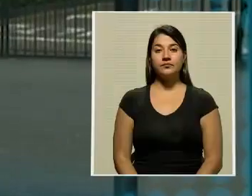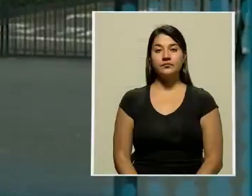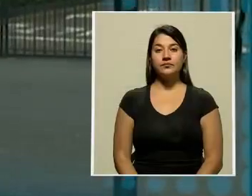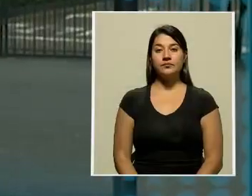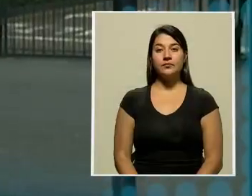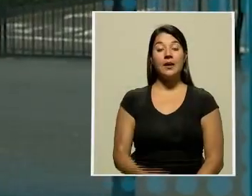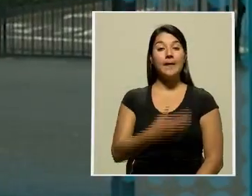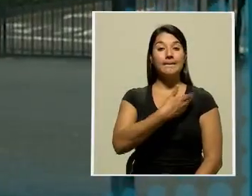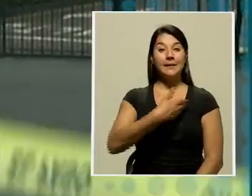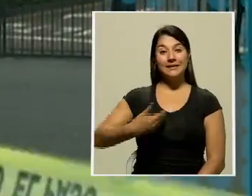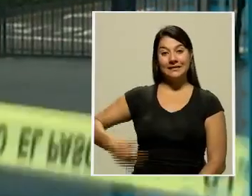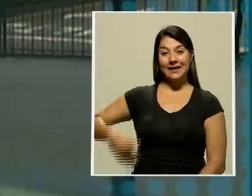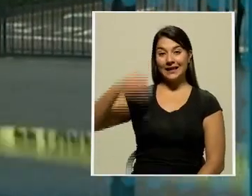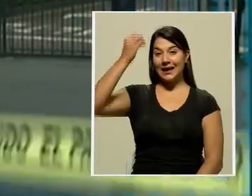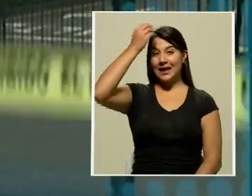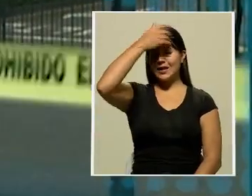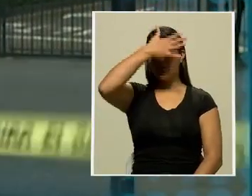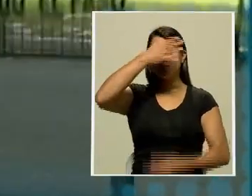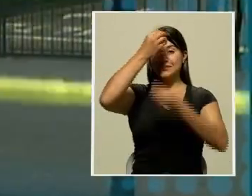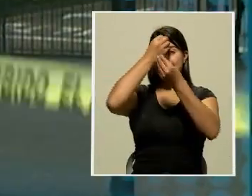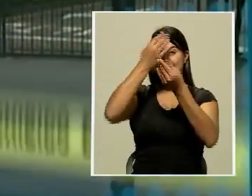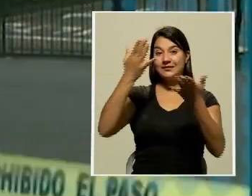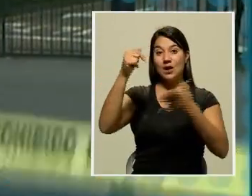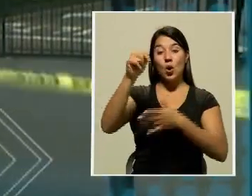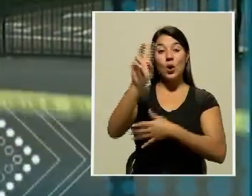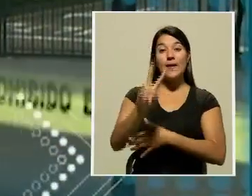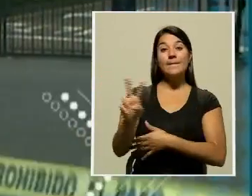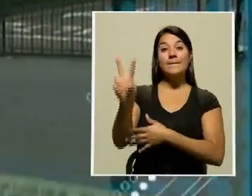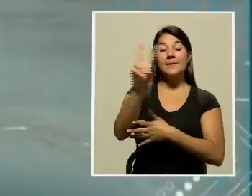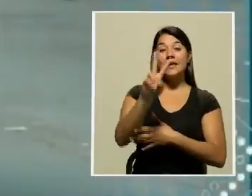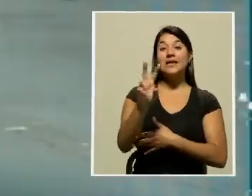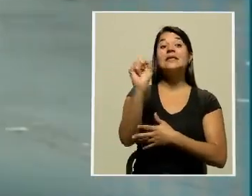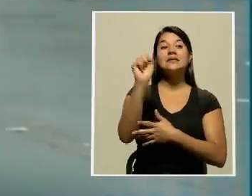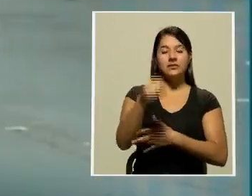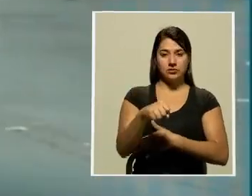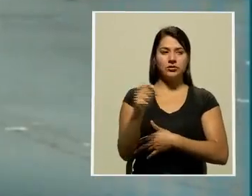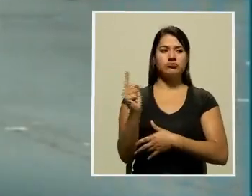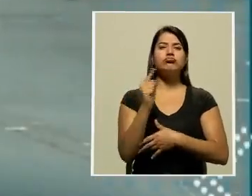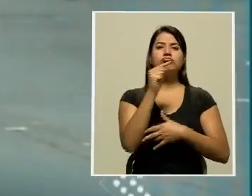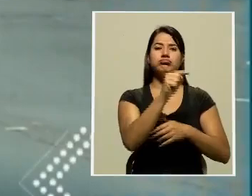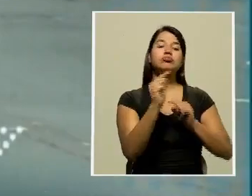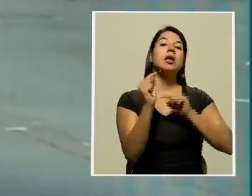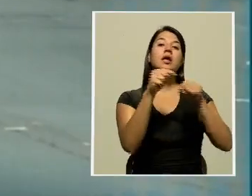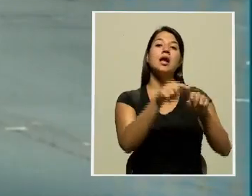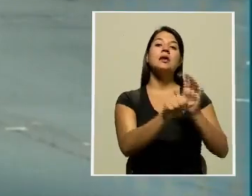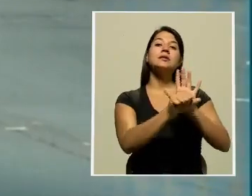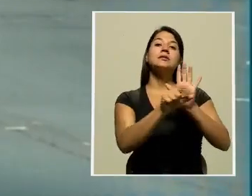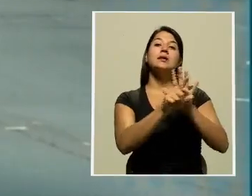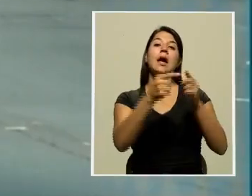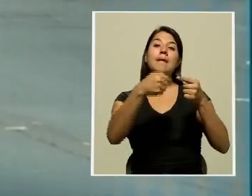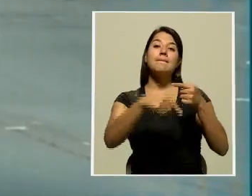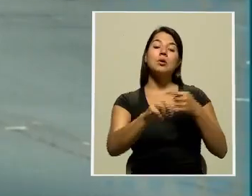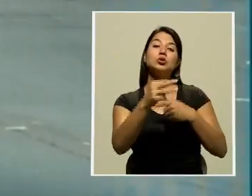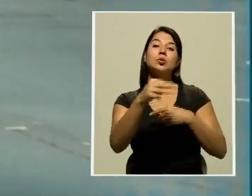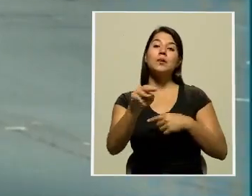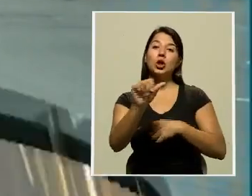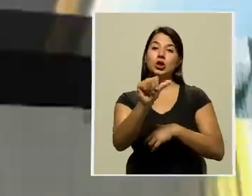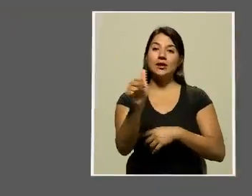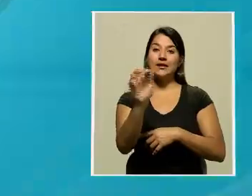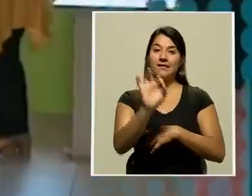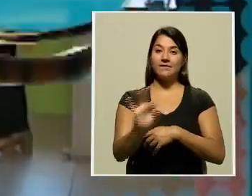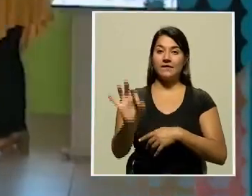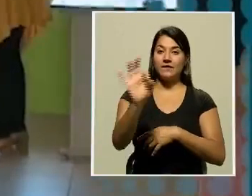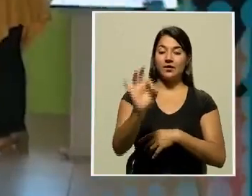El presidente Carlos Alvarado anunció este viernes que sí rendirá cuentas ante los diputados el próximo miércoles 10 de febrero.